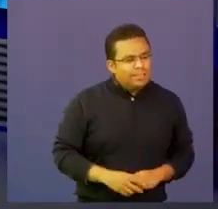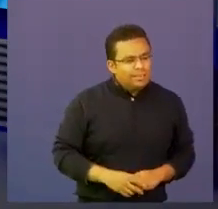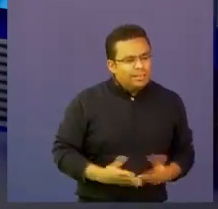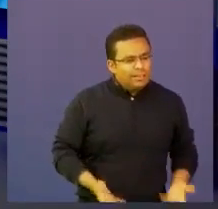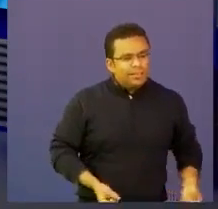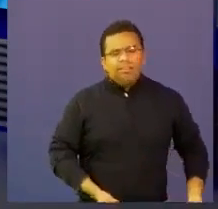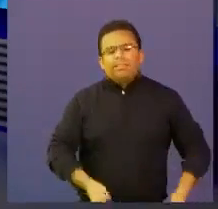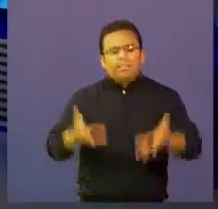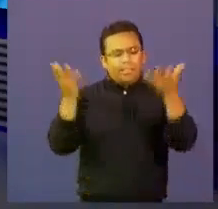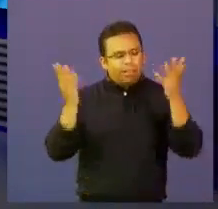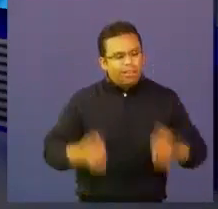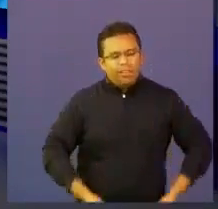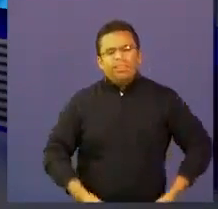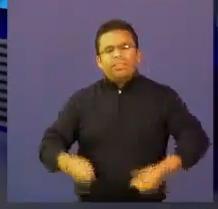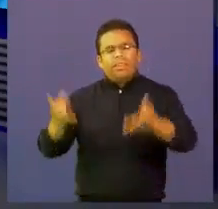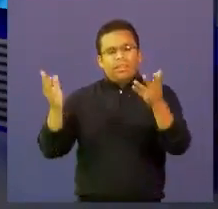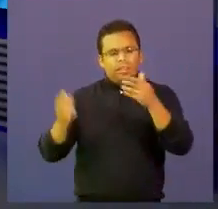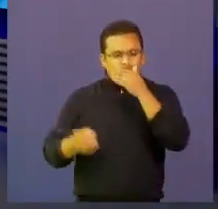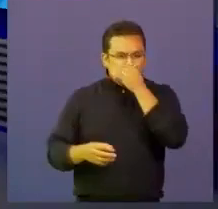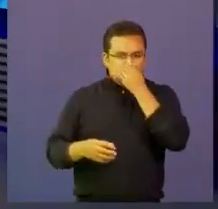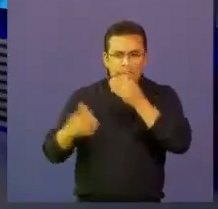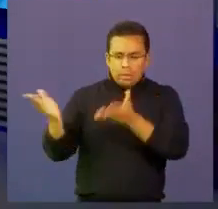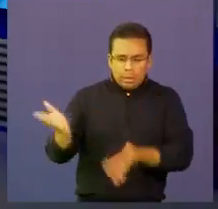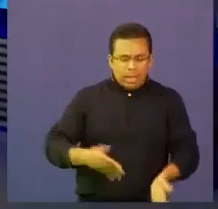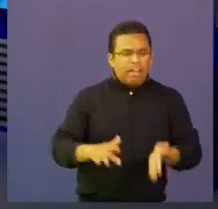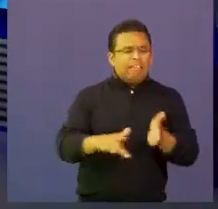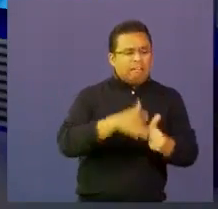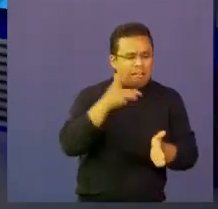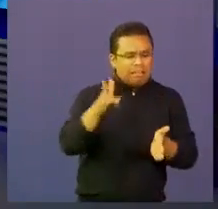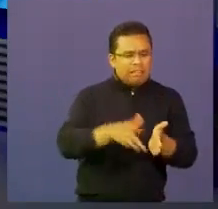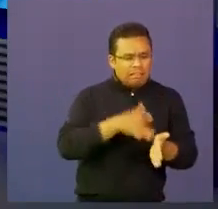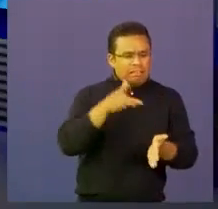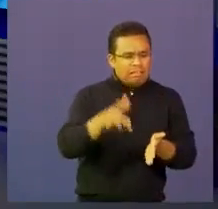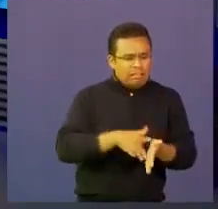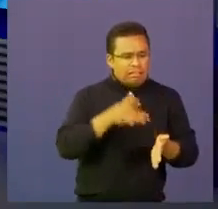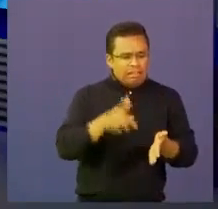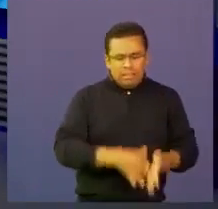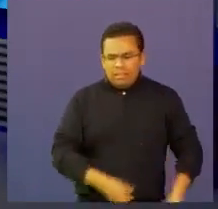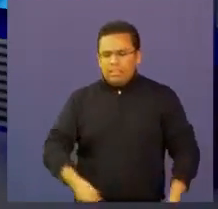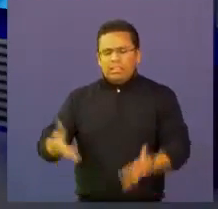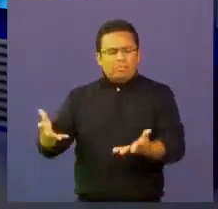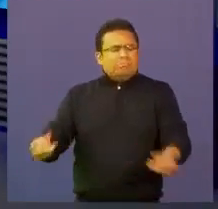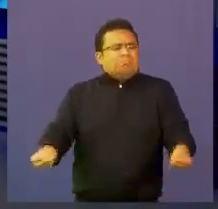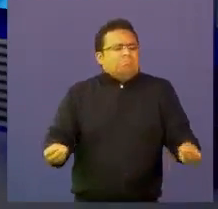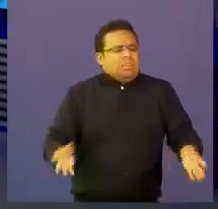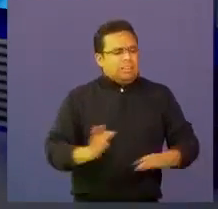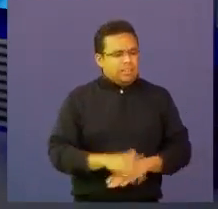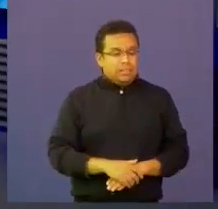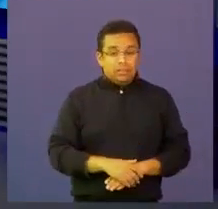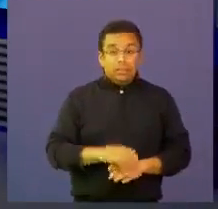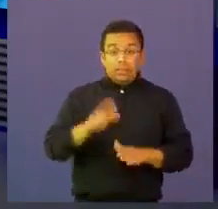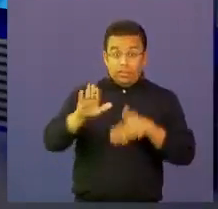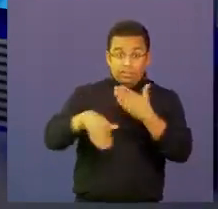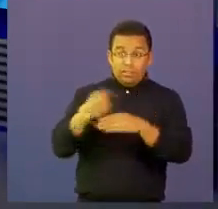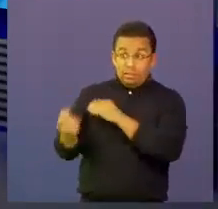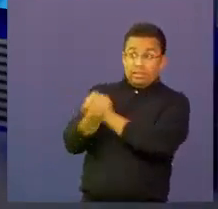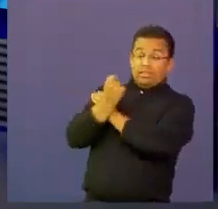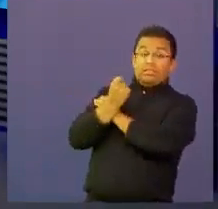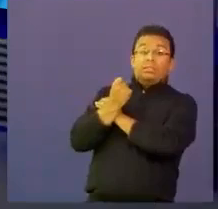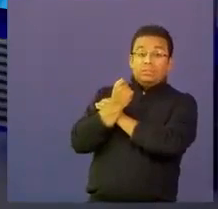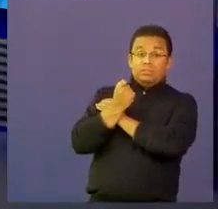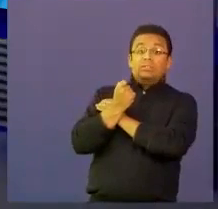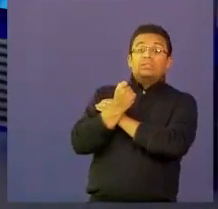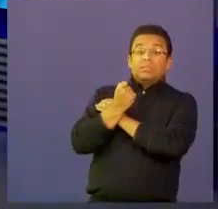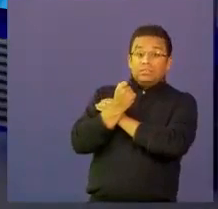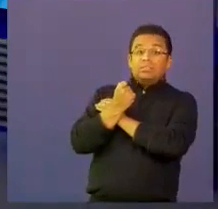entregando, trayendo tabletas al país? Dios mío, ahora, ¿cómo ves después de la crítica? Porque les cuento que la